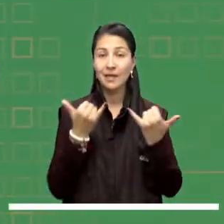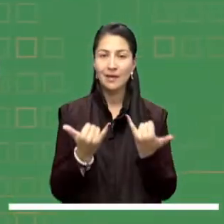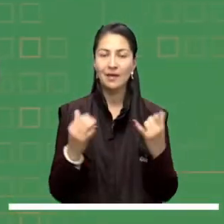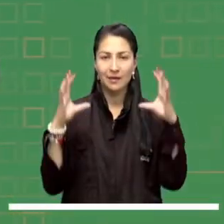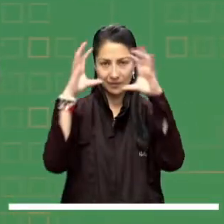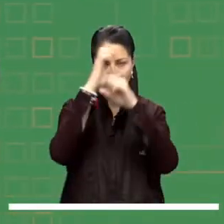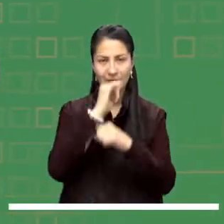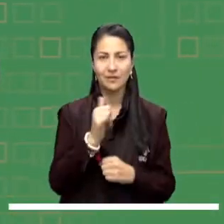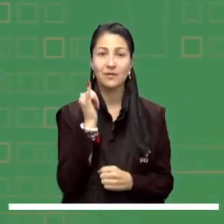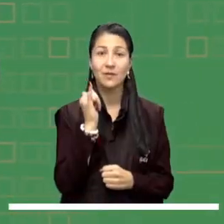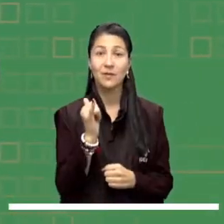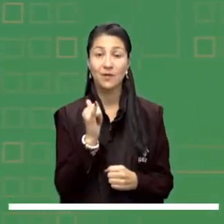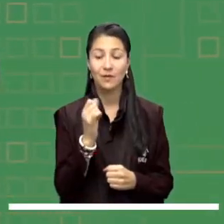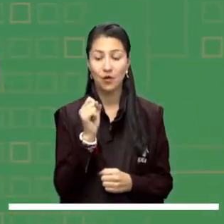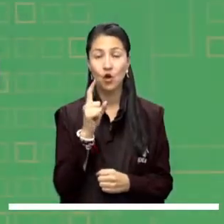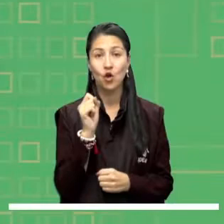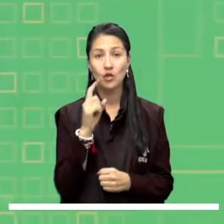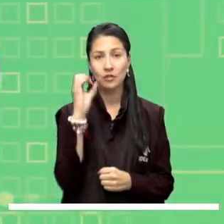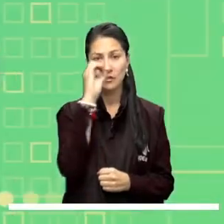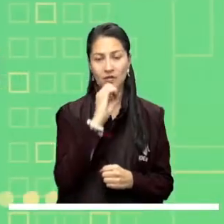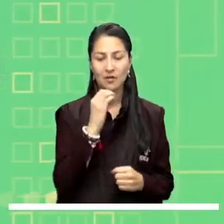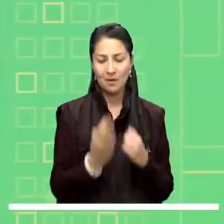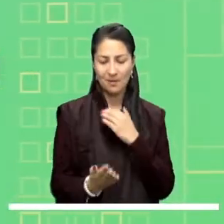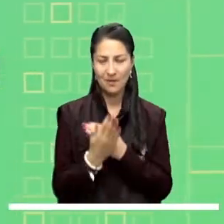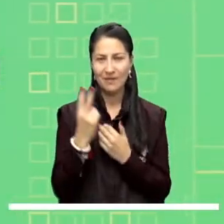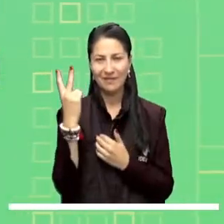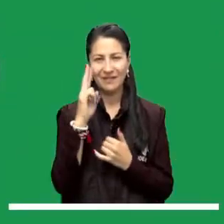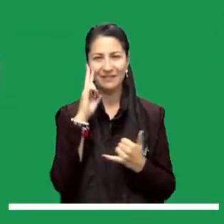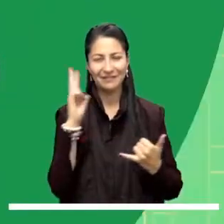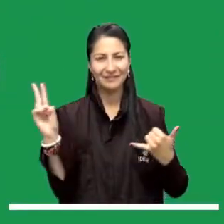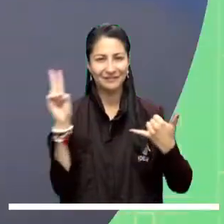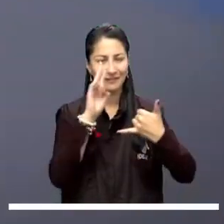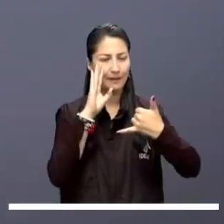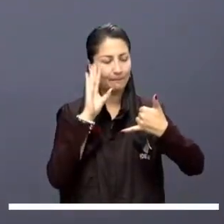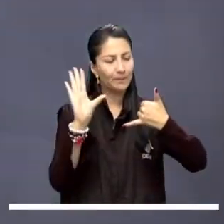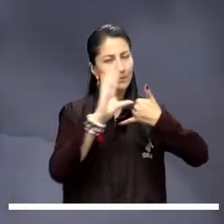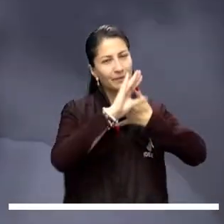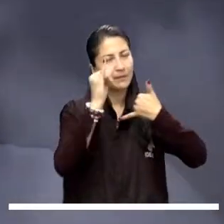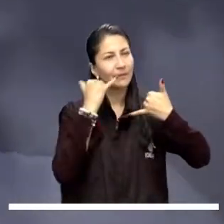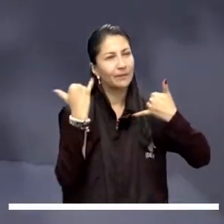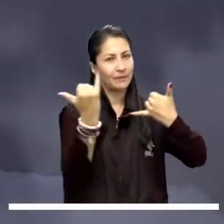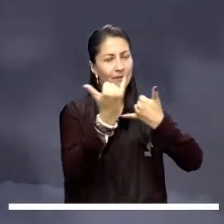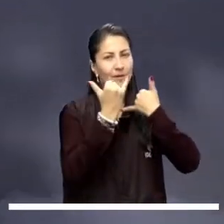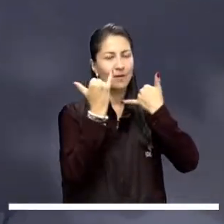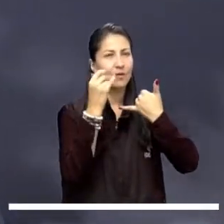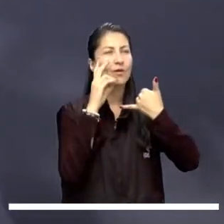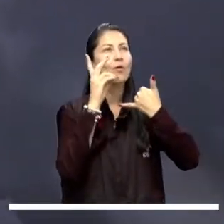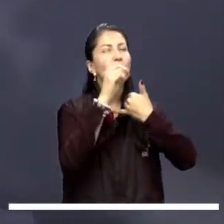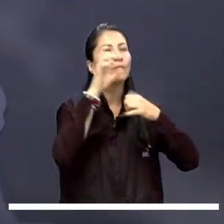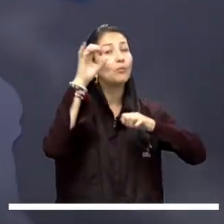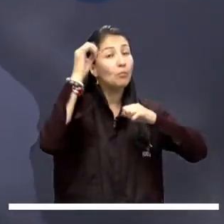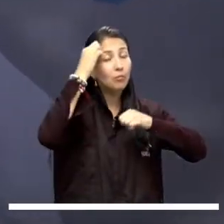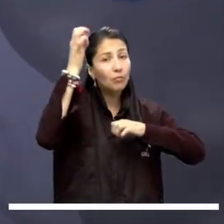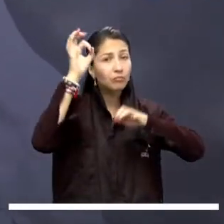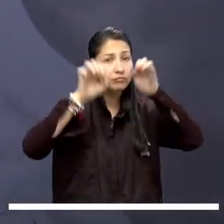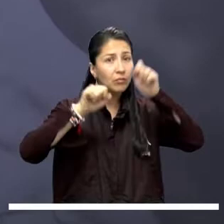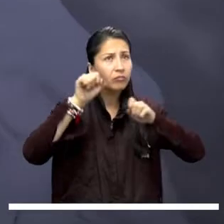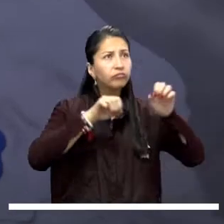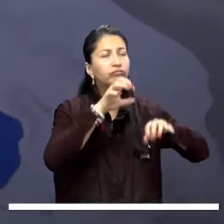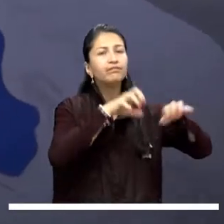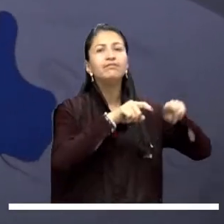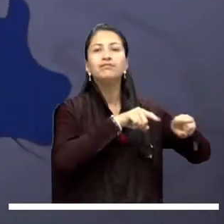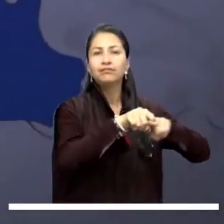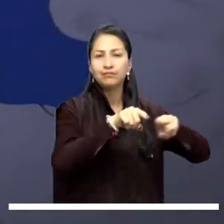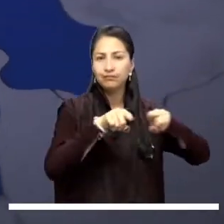de la noche de hoy jueves 11 de octubre y madrugada de viernes en la región cariba hay alta probabilidad de aumento